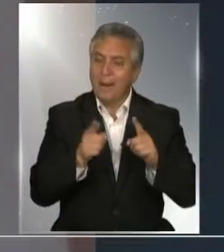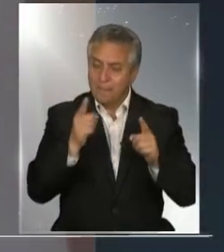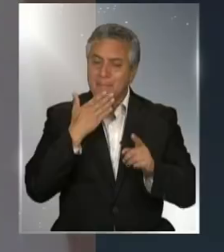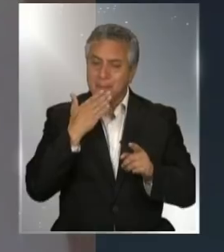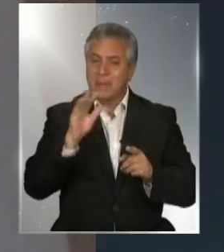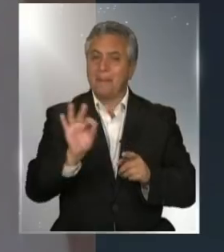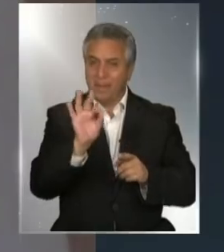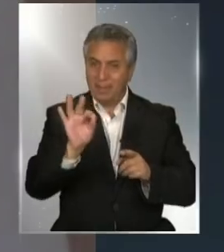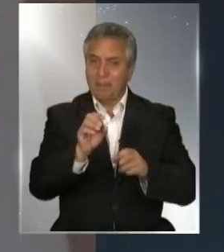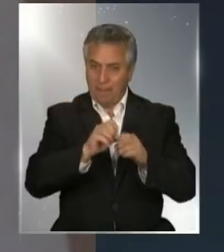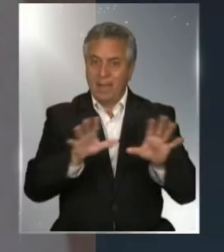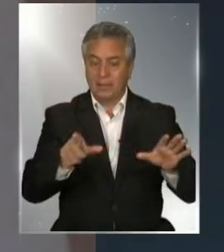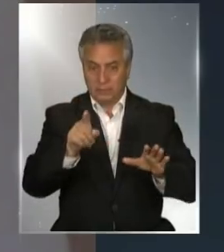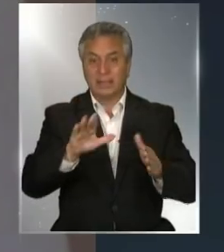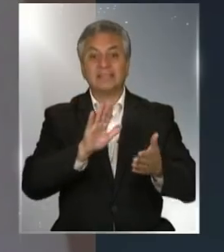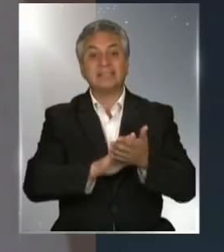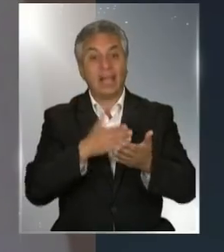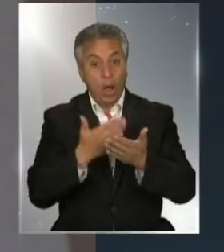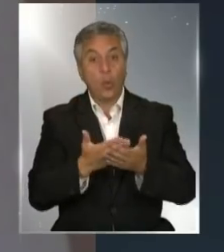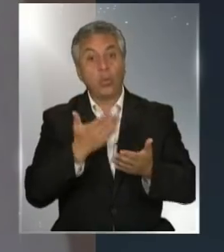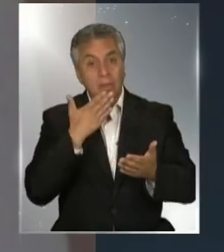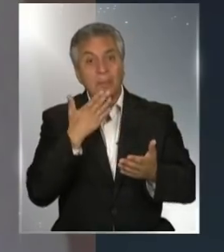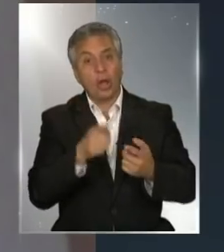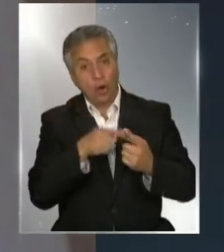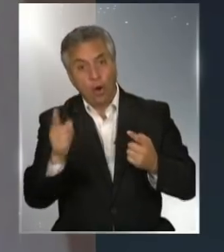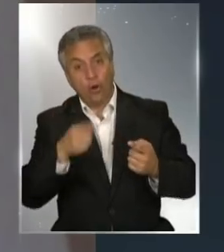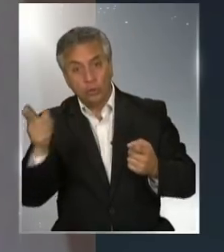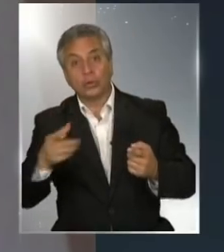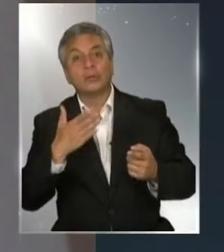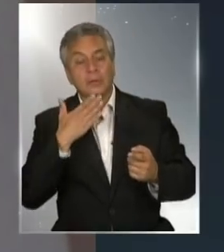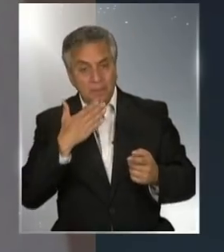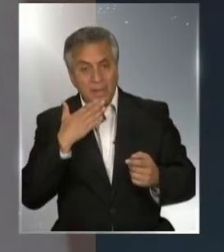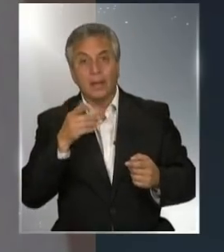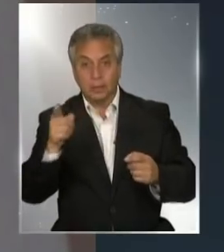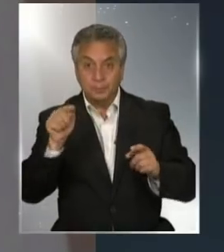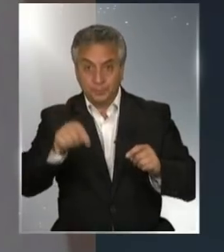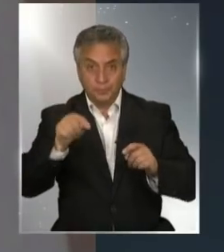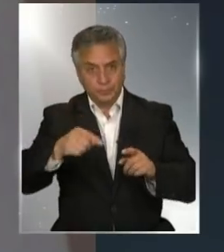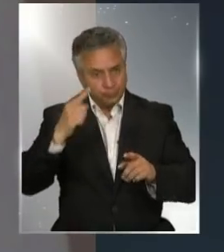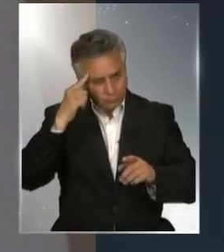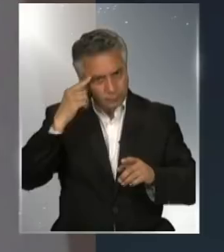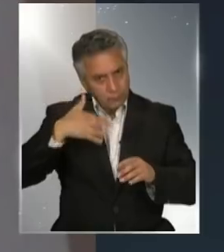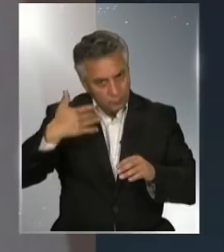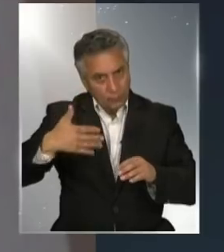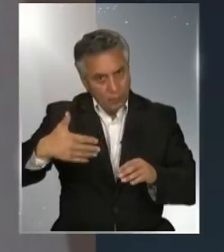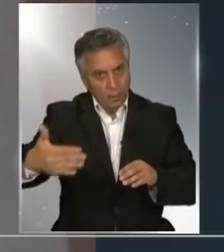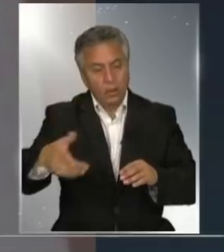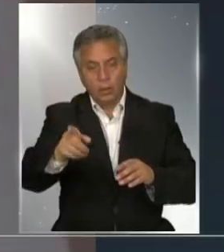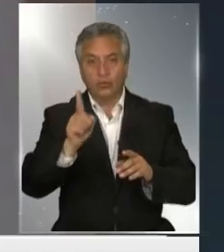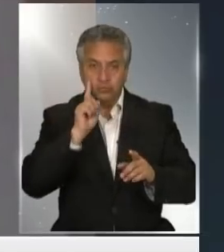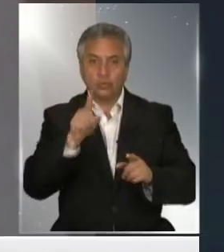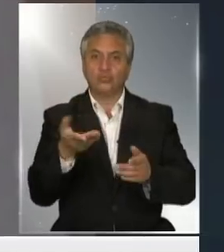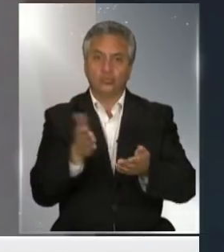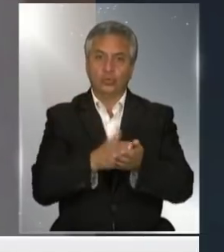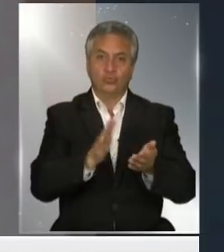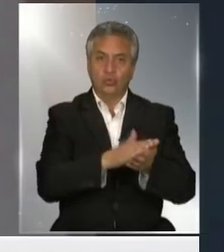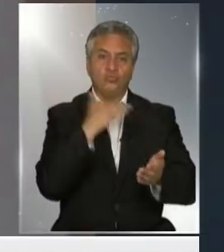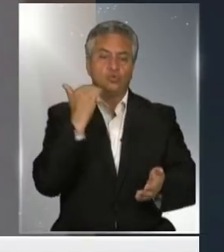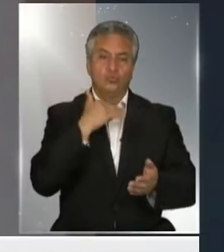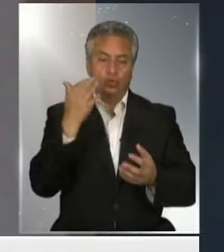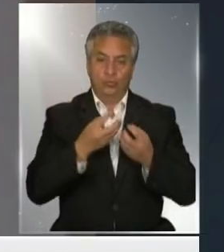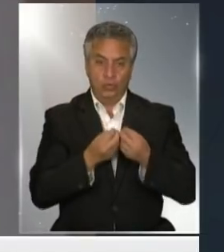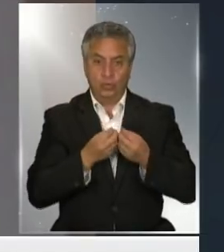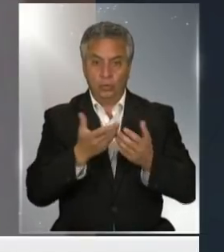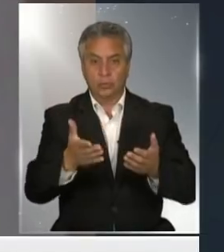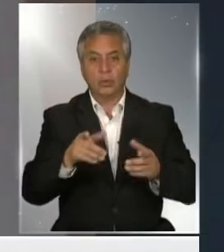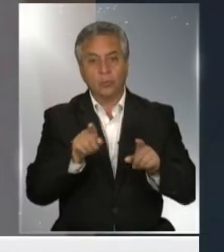problemas de salud agudos, por ejemplo, que después de estos meses también han ido contribuyendo a este exceso de mortalidad. Por ejemplo,